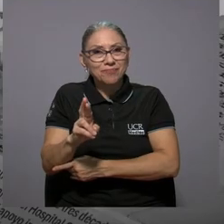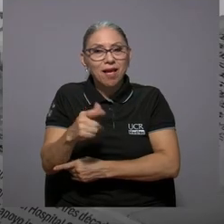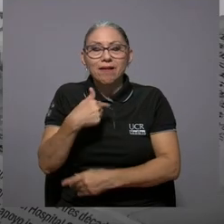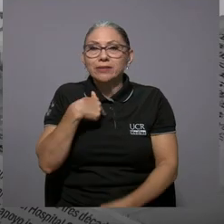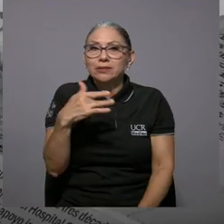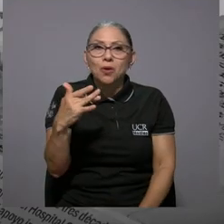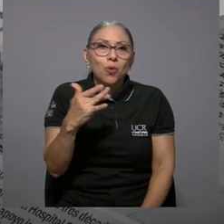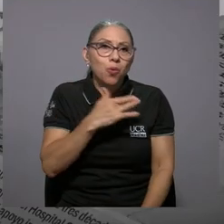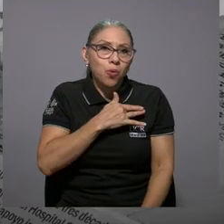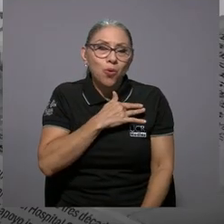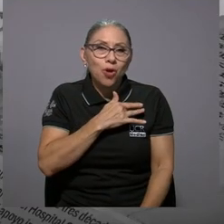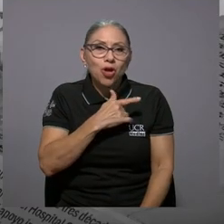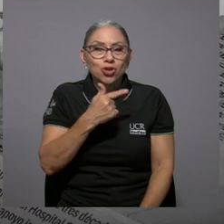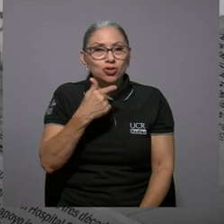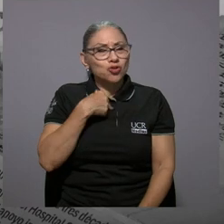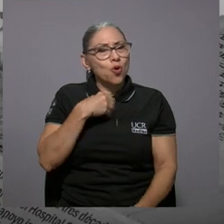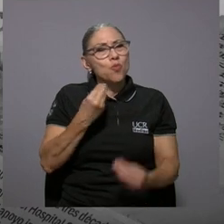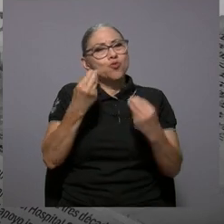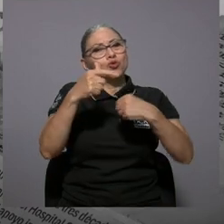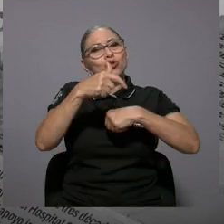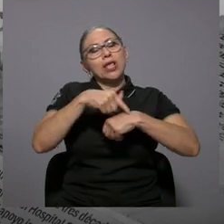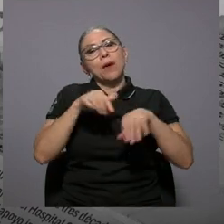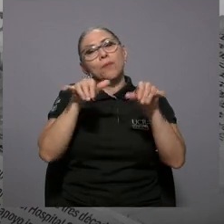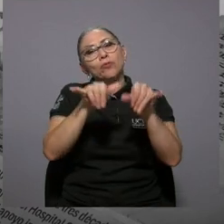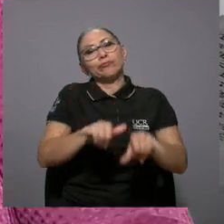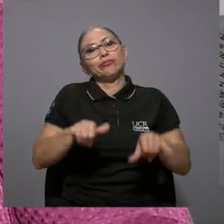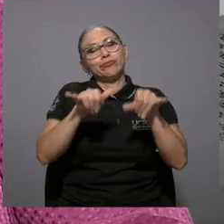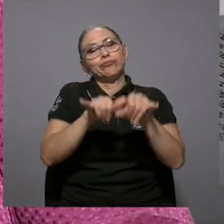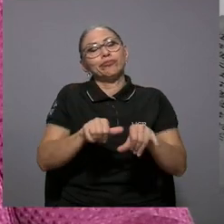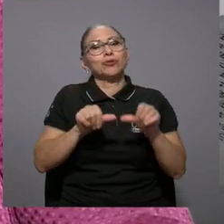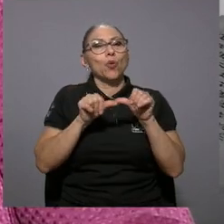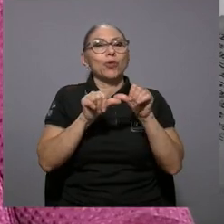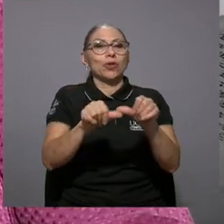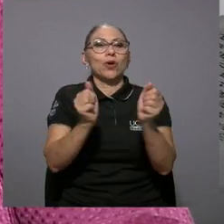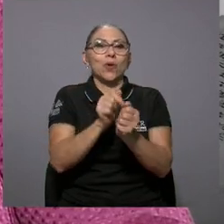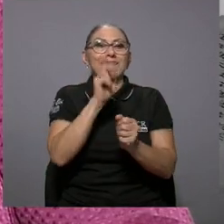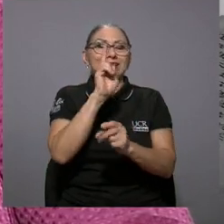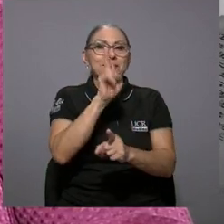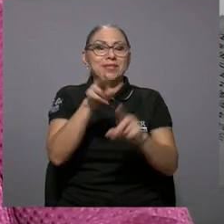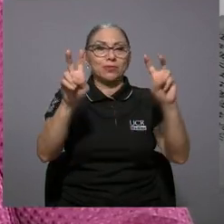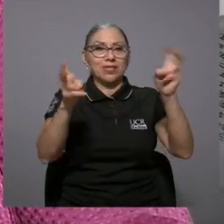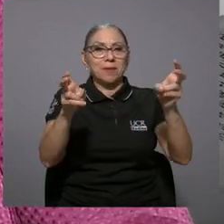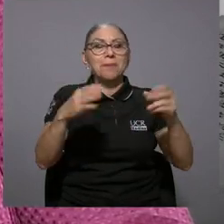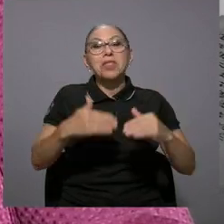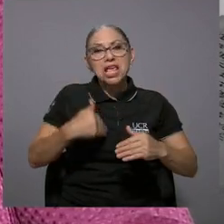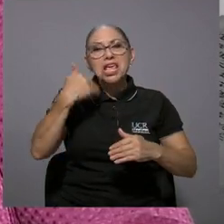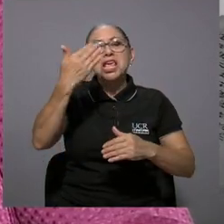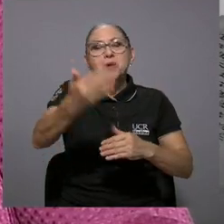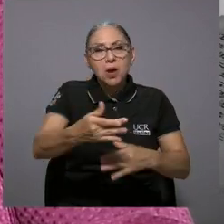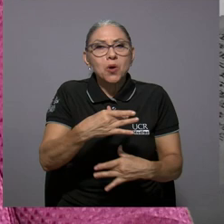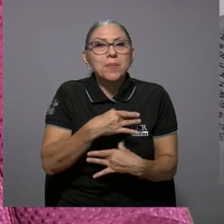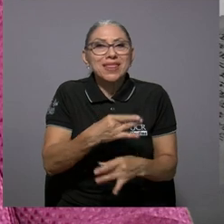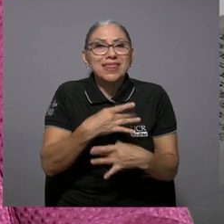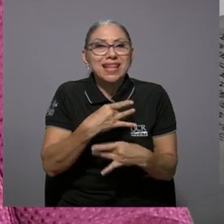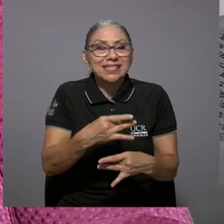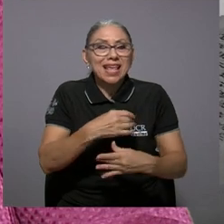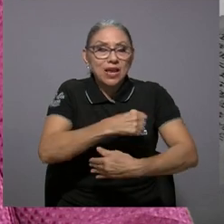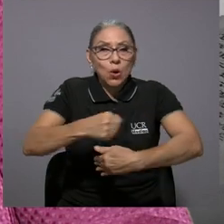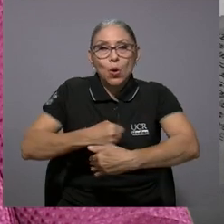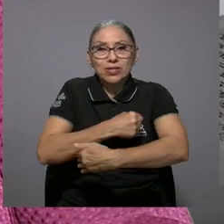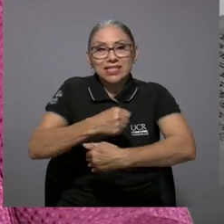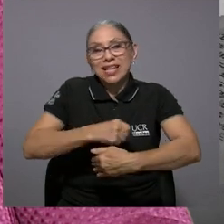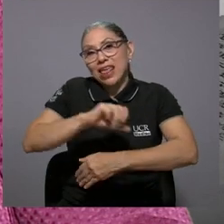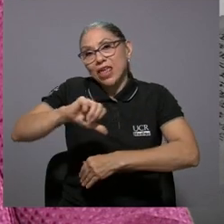y me apasionó de tal manera que efectivamente me quedé en el tema mucho tiempo y luego pues me